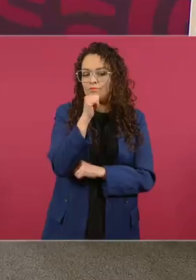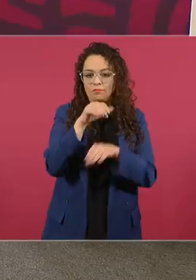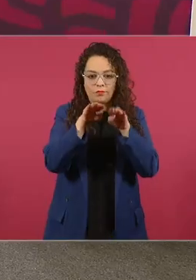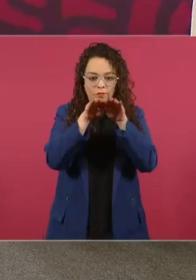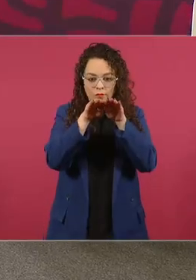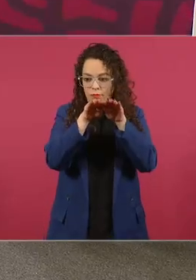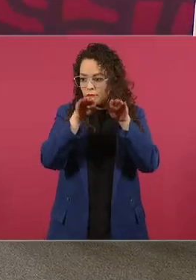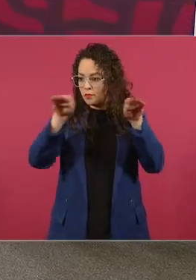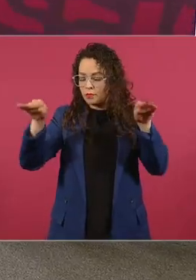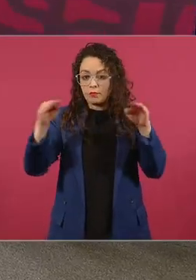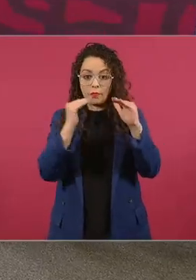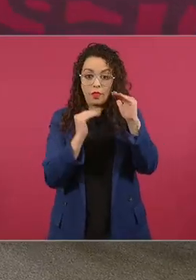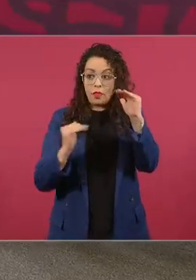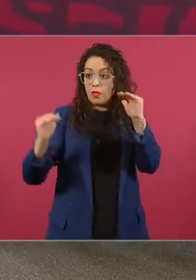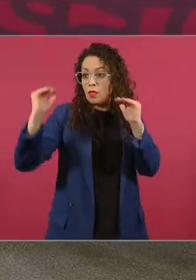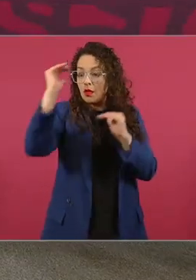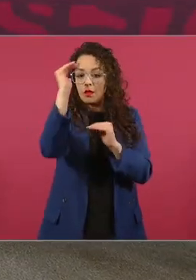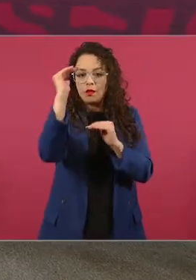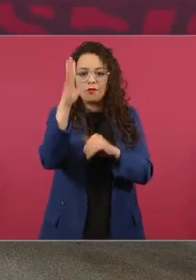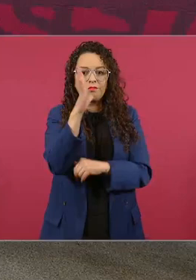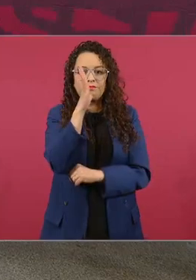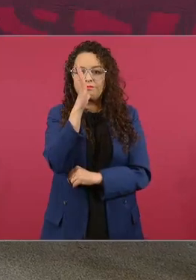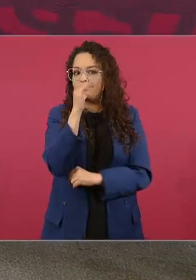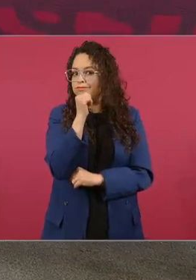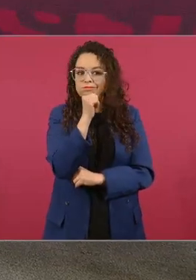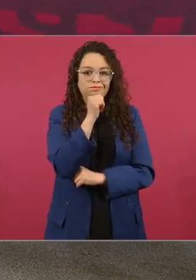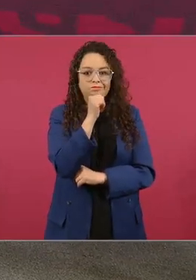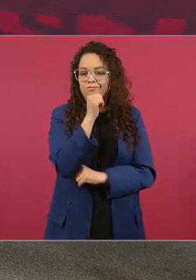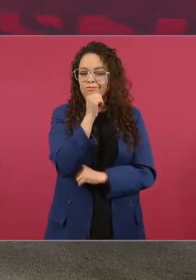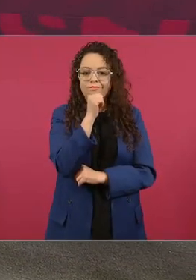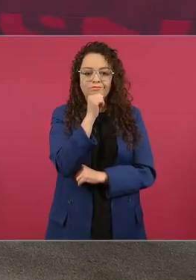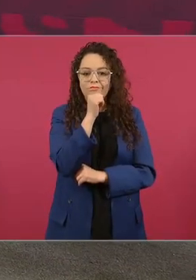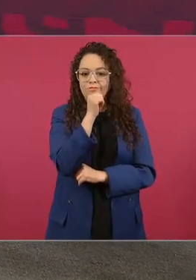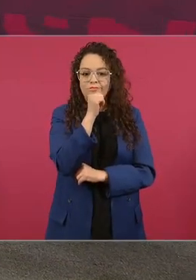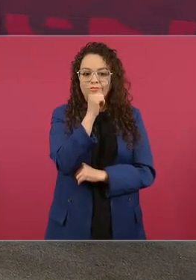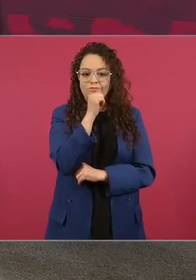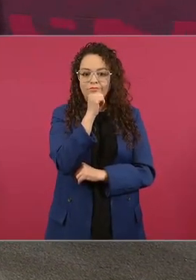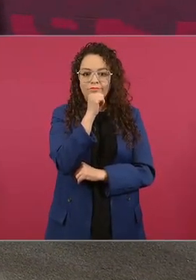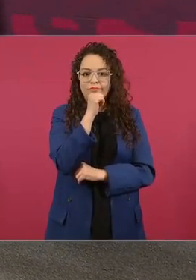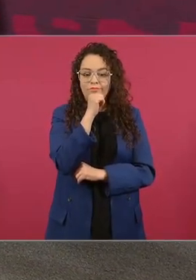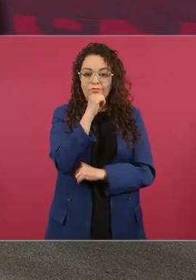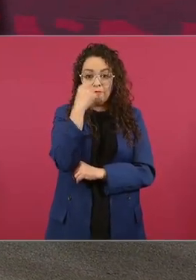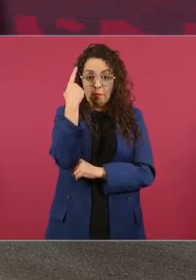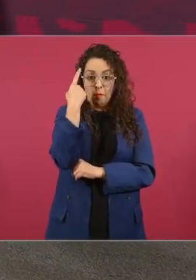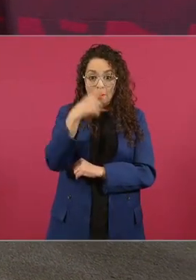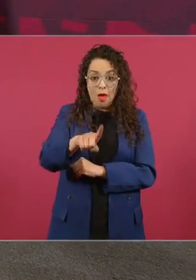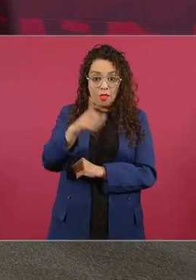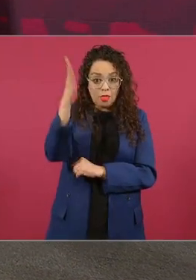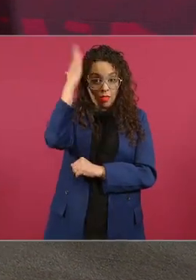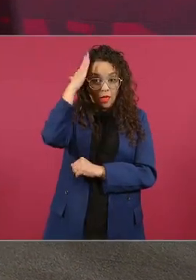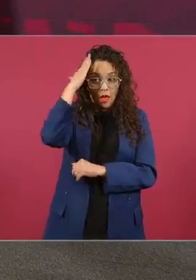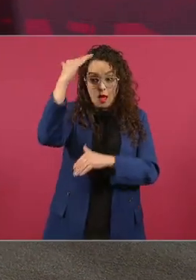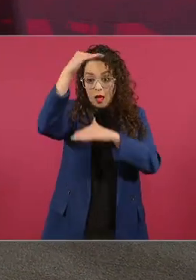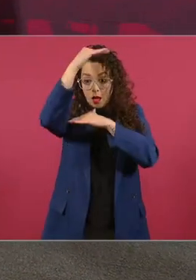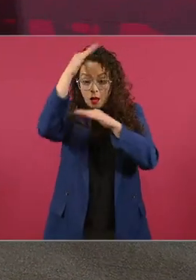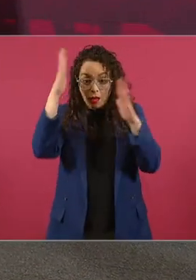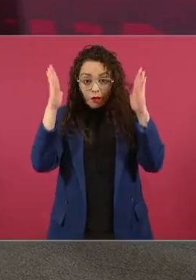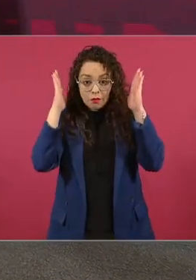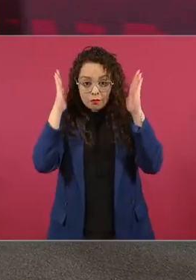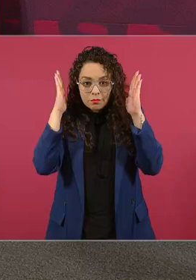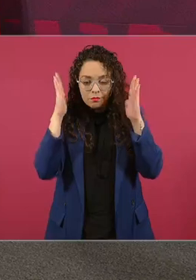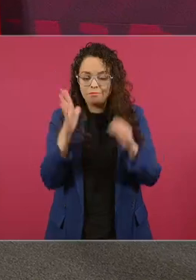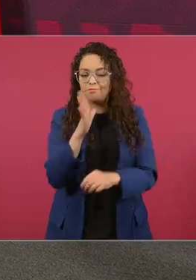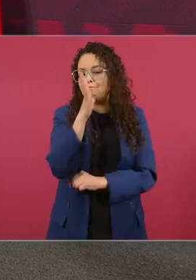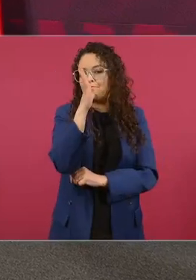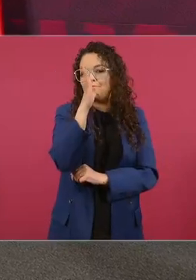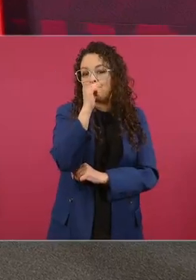no puede haber un supremo poder conservador como quisieran algunos